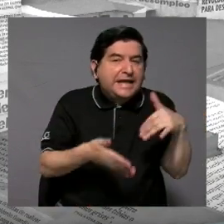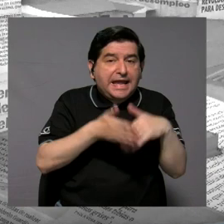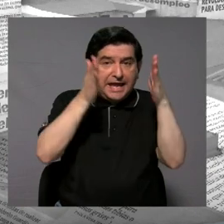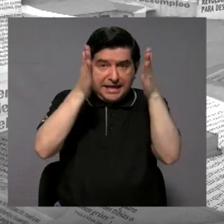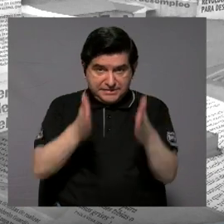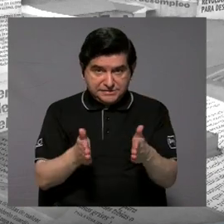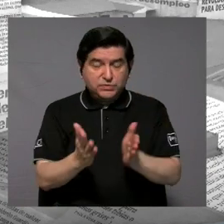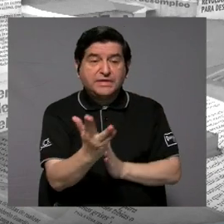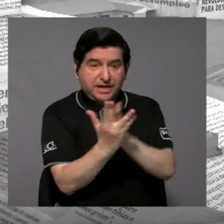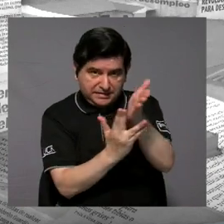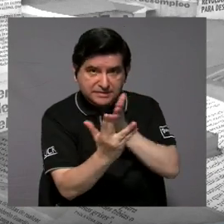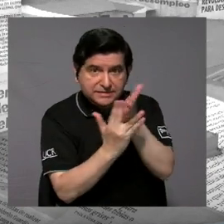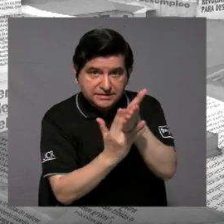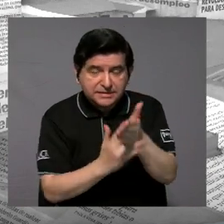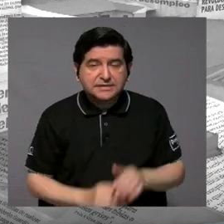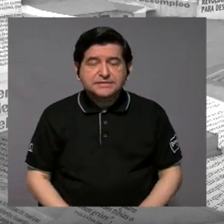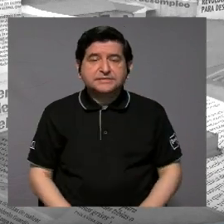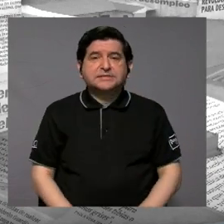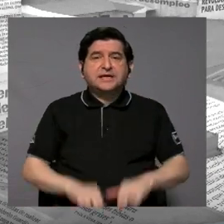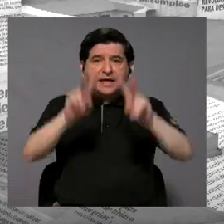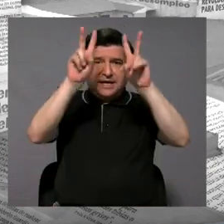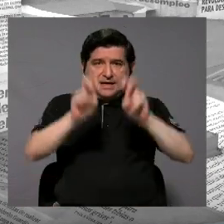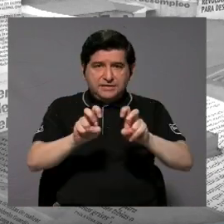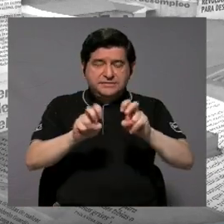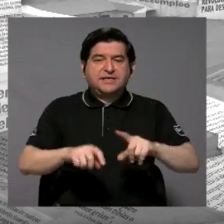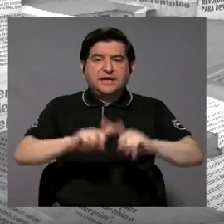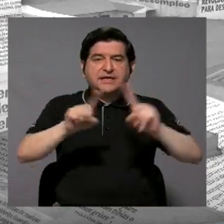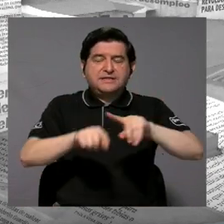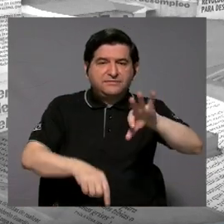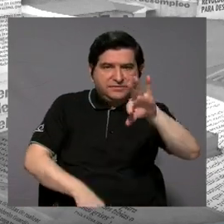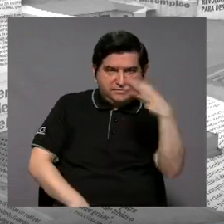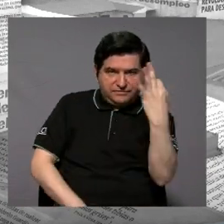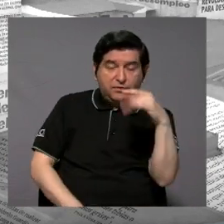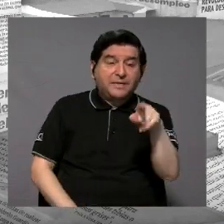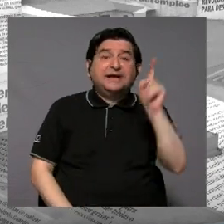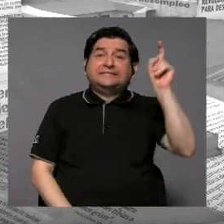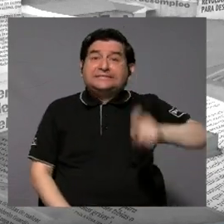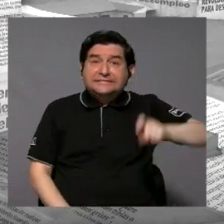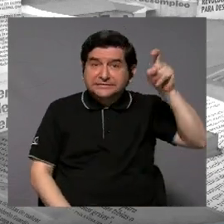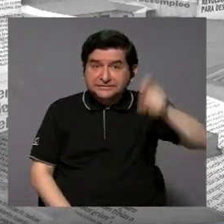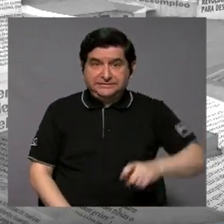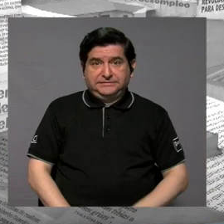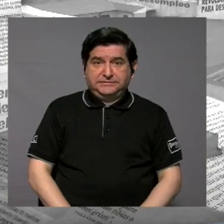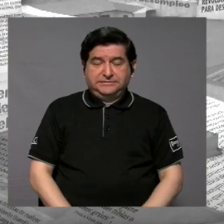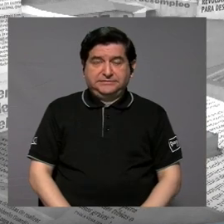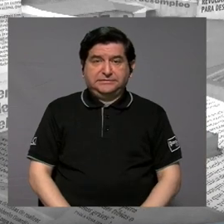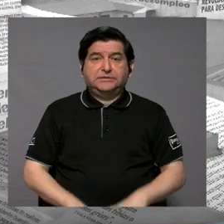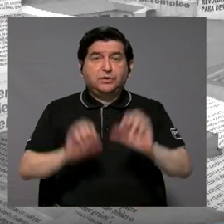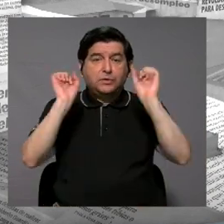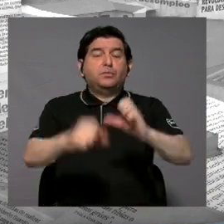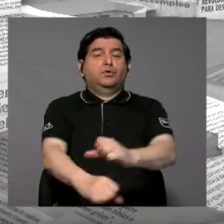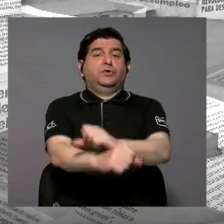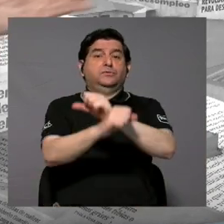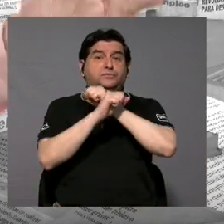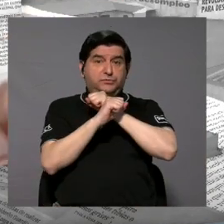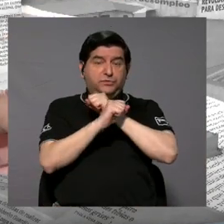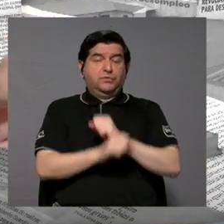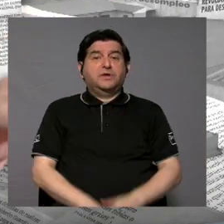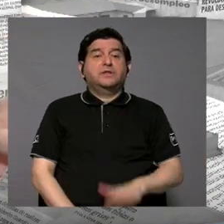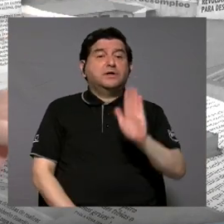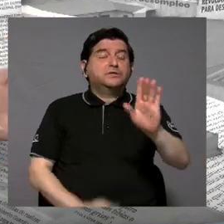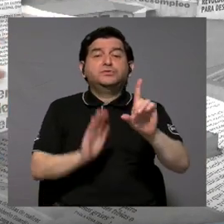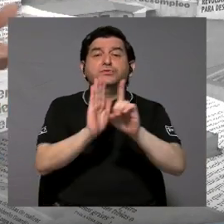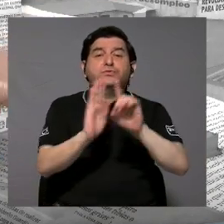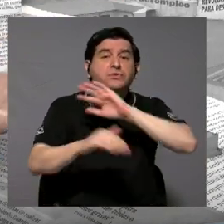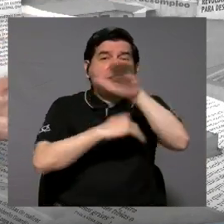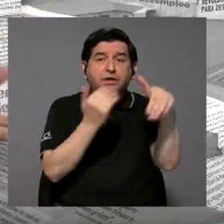estudiantes tengan acceso a las pruebas en diferentes formatos, que eso es indispensable para garantizar, bueno, que es